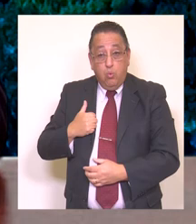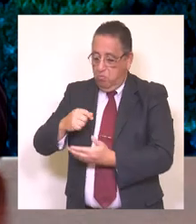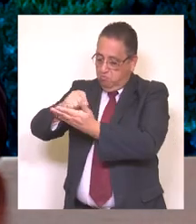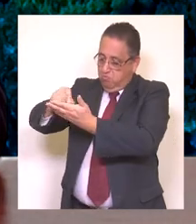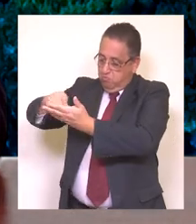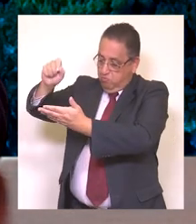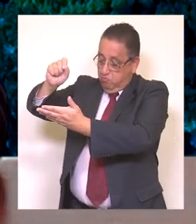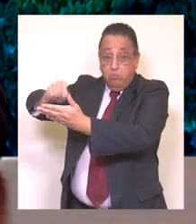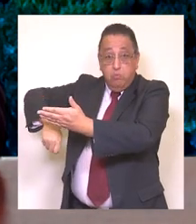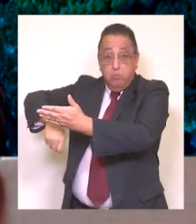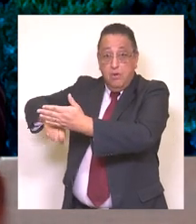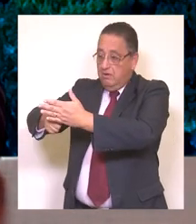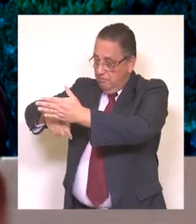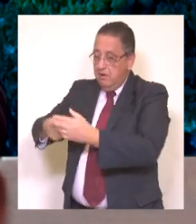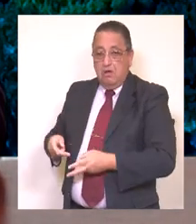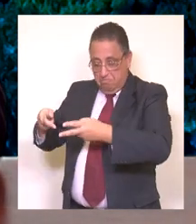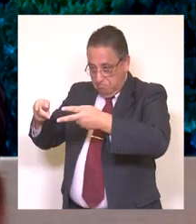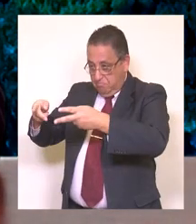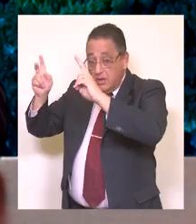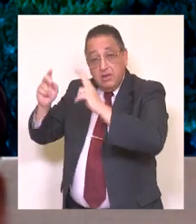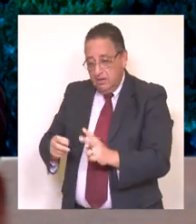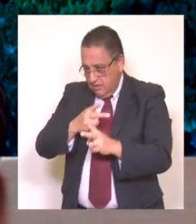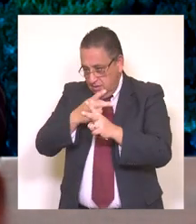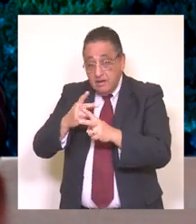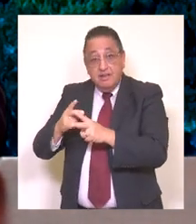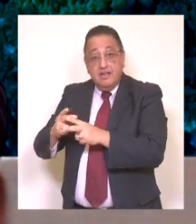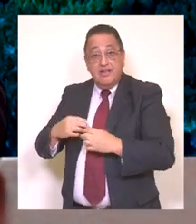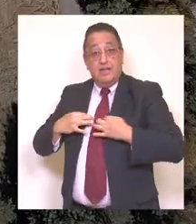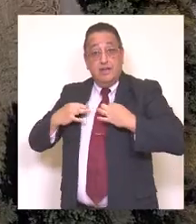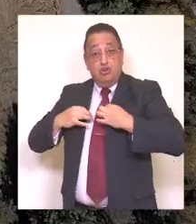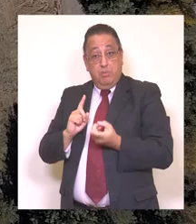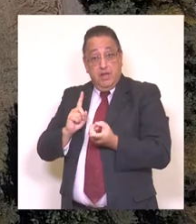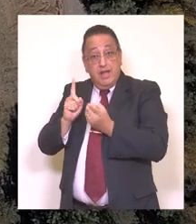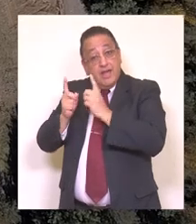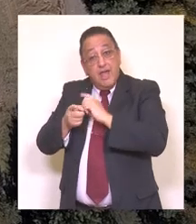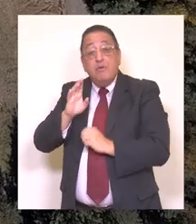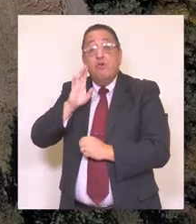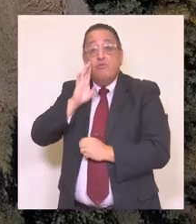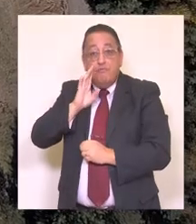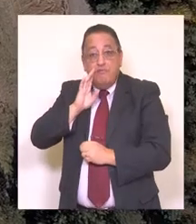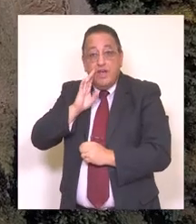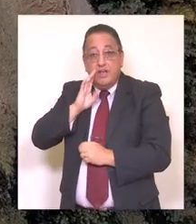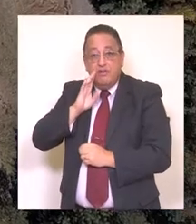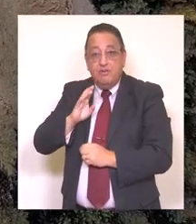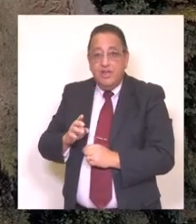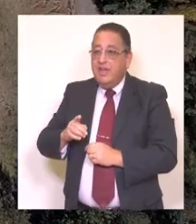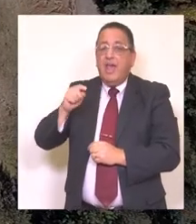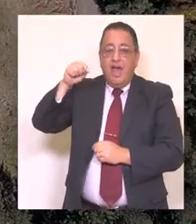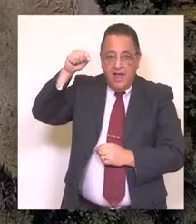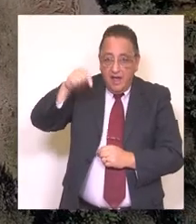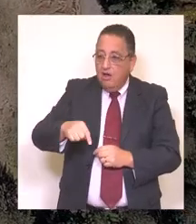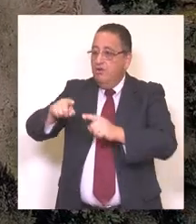aprobación y la firma de convenio para construir camarines y baños en el terreno habilitado